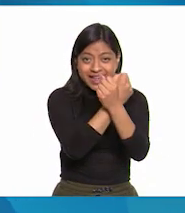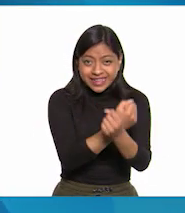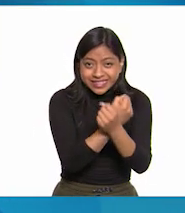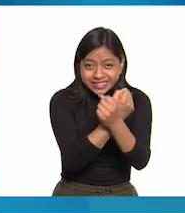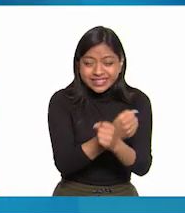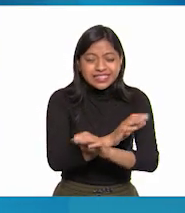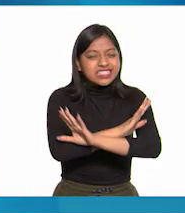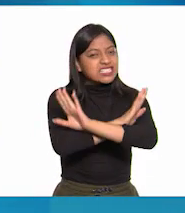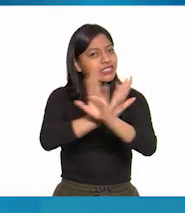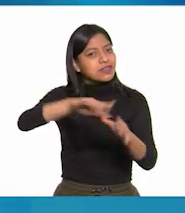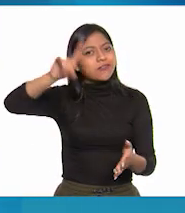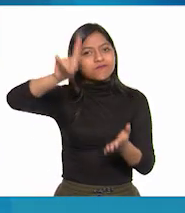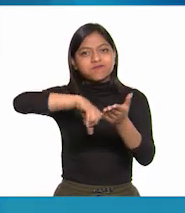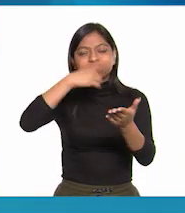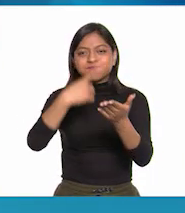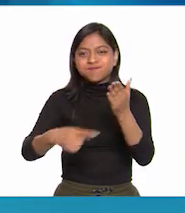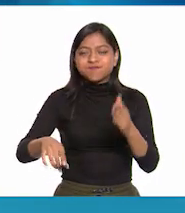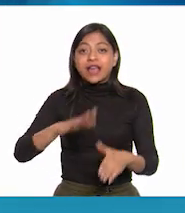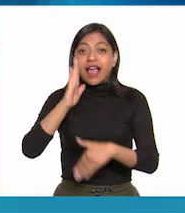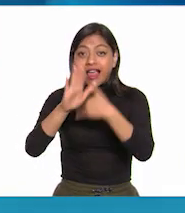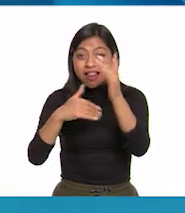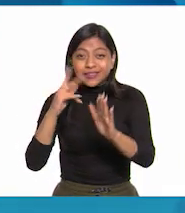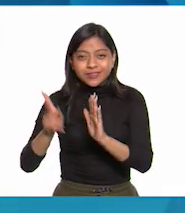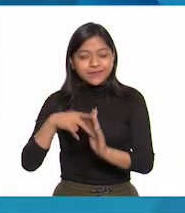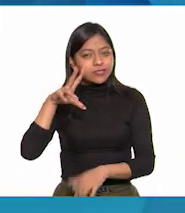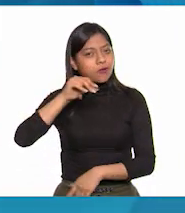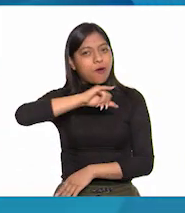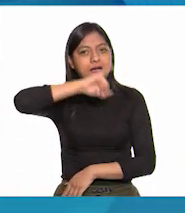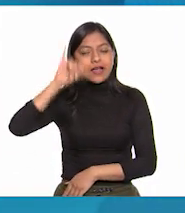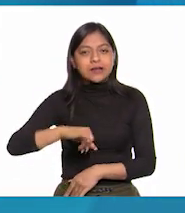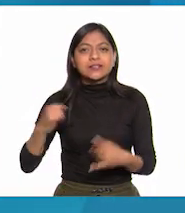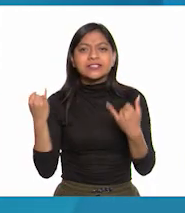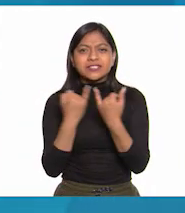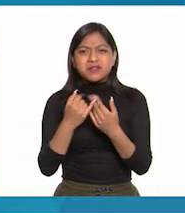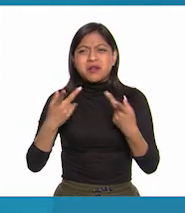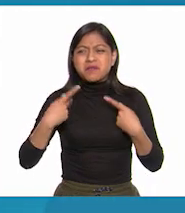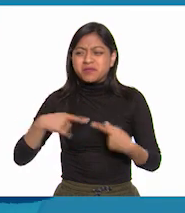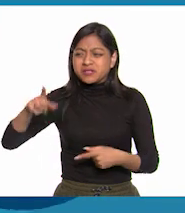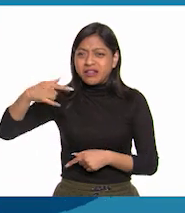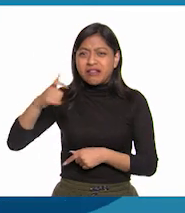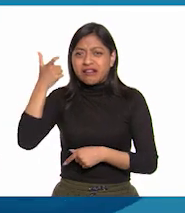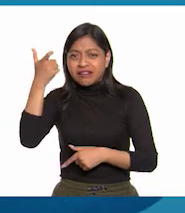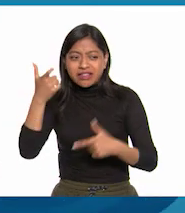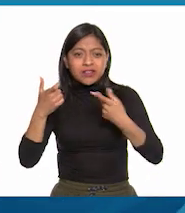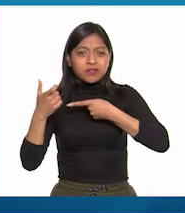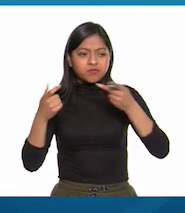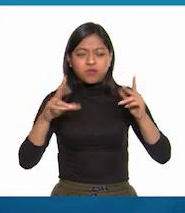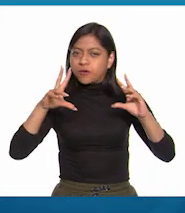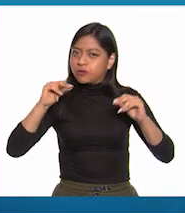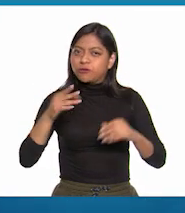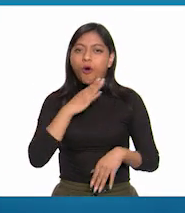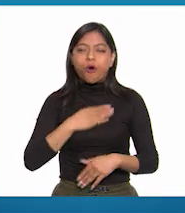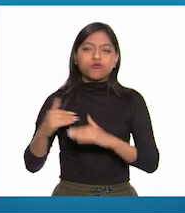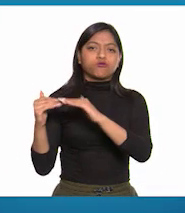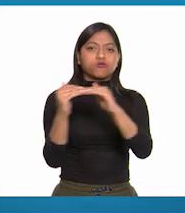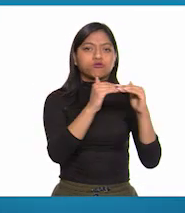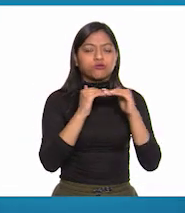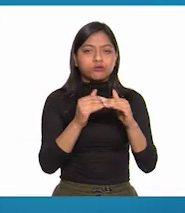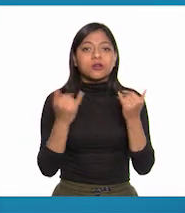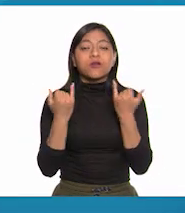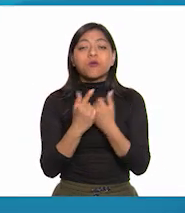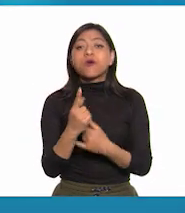se proscriba para siempre. Y lo mismo la distinción de castas, quedando todos iguales y solo